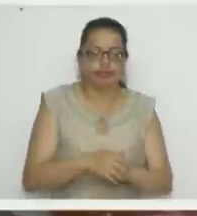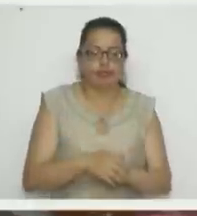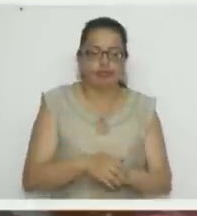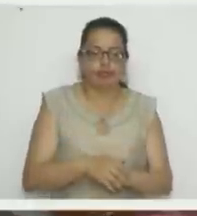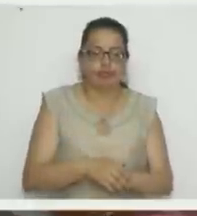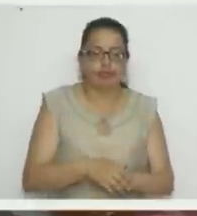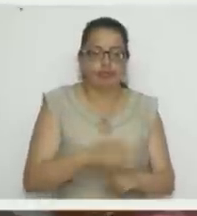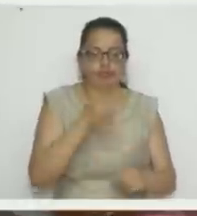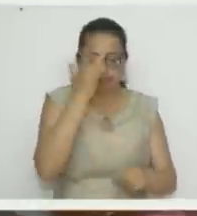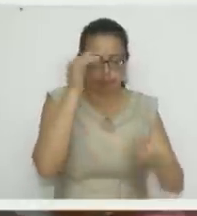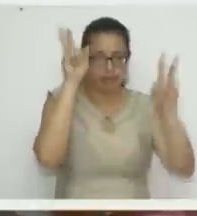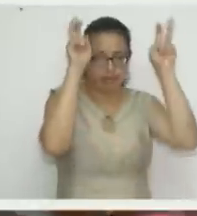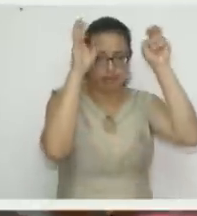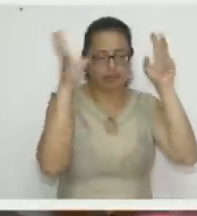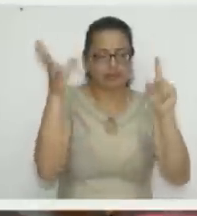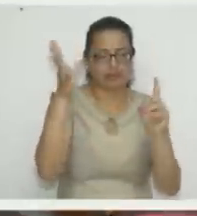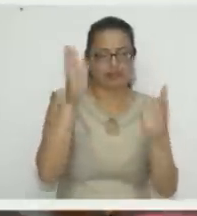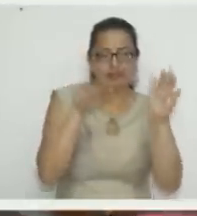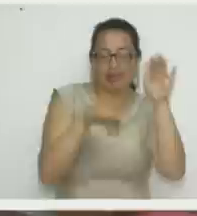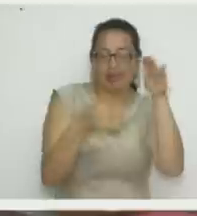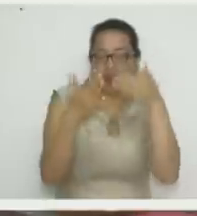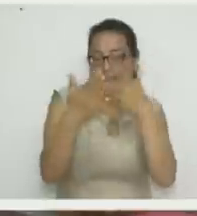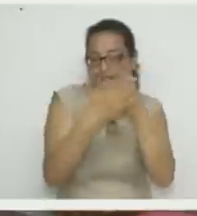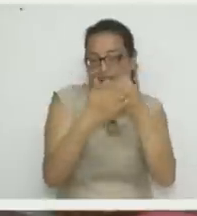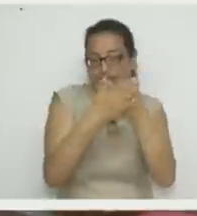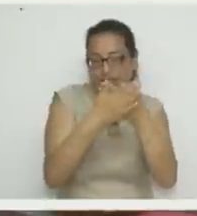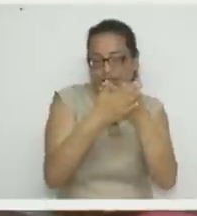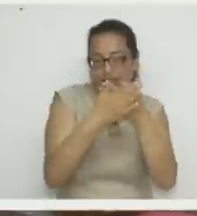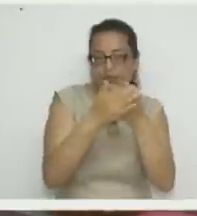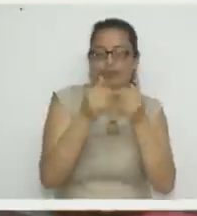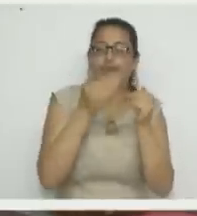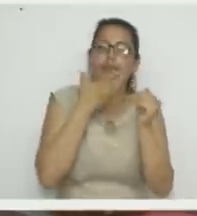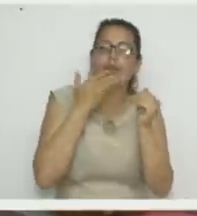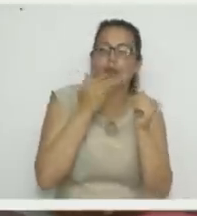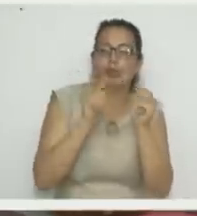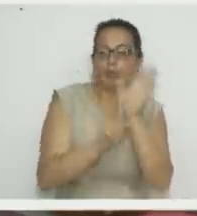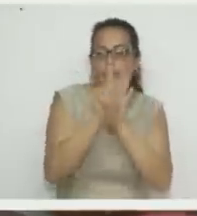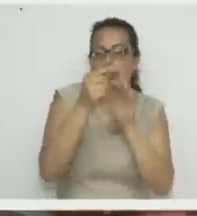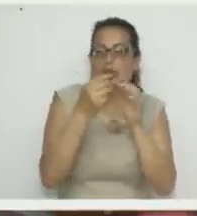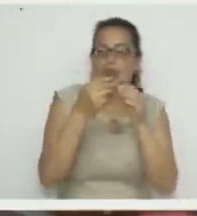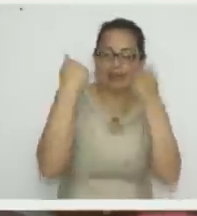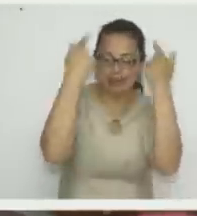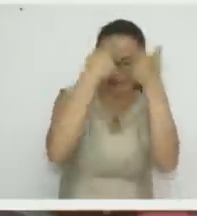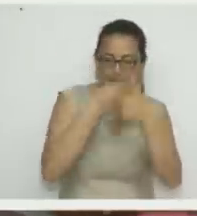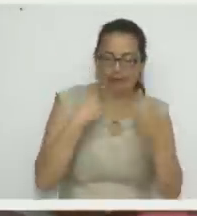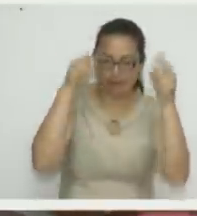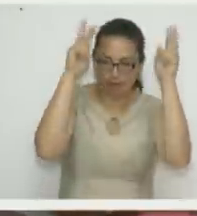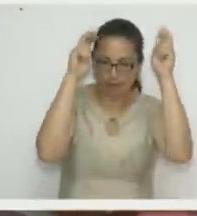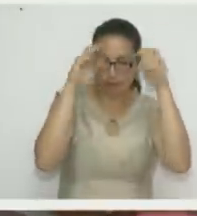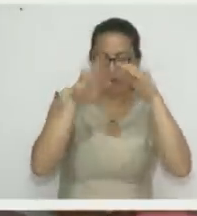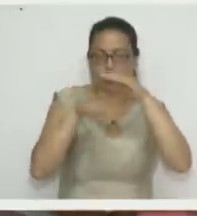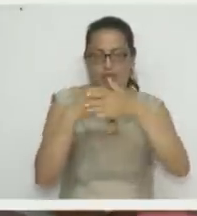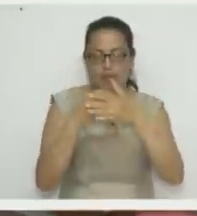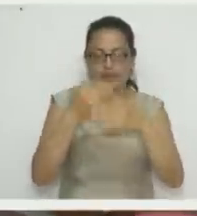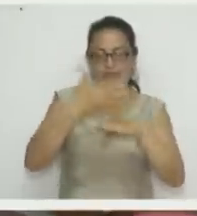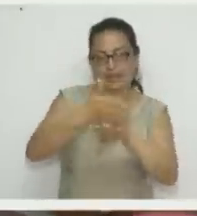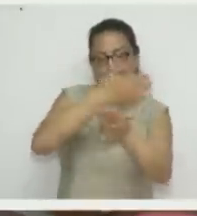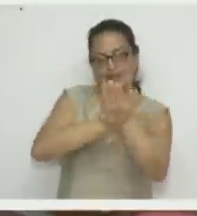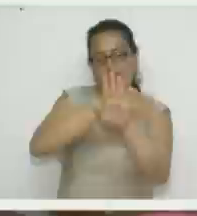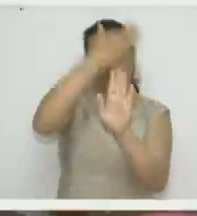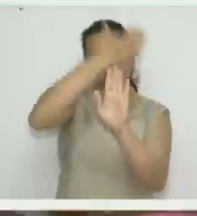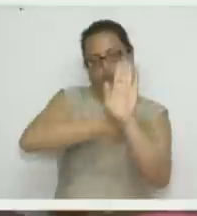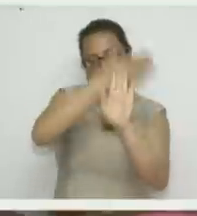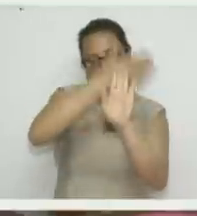porque las orejitas lo pueden tapar, ¿cierto? Sí, y acá en el centro voy a colocar otra. La cantidad de flores depende